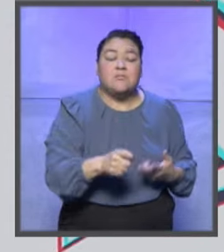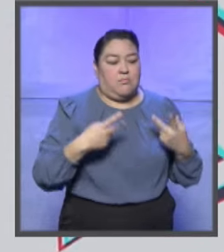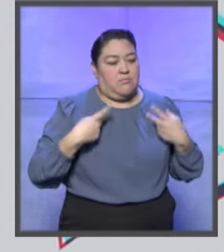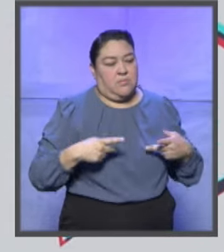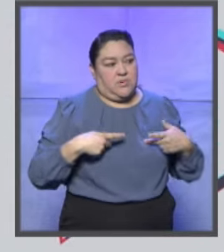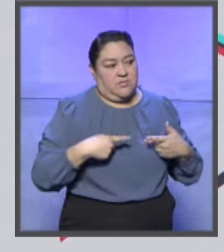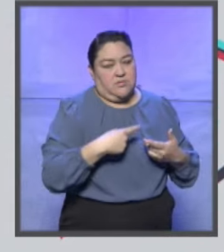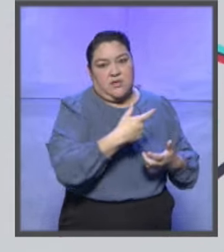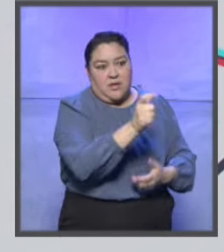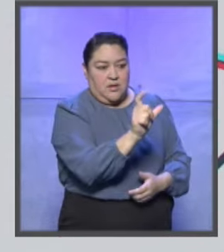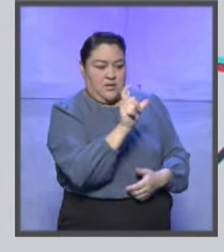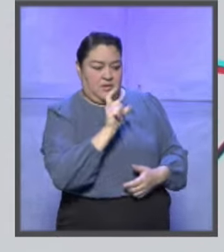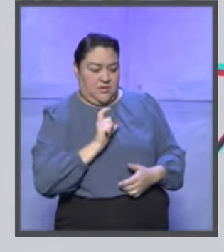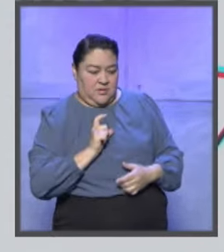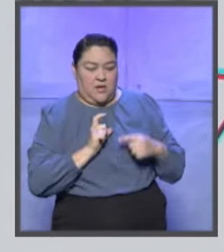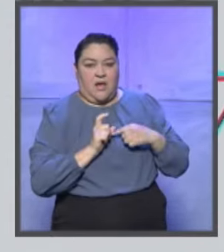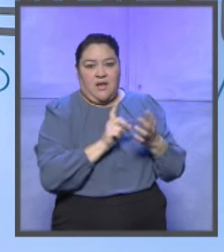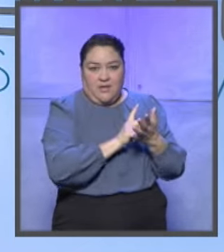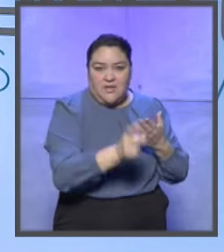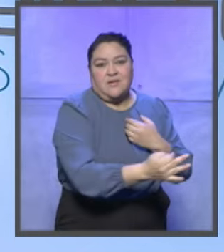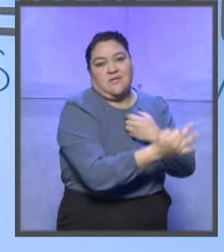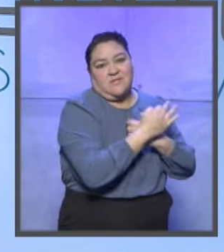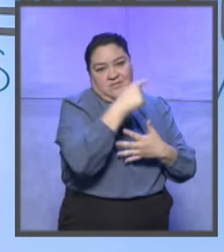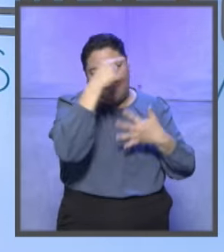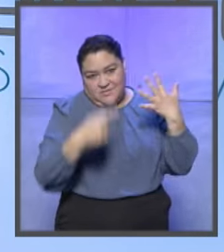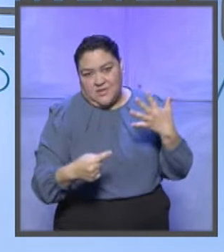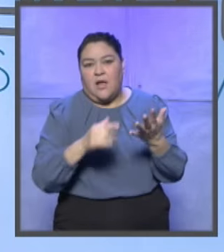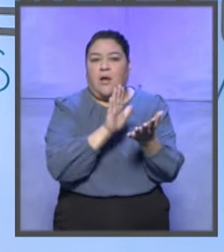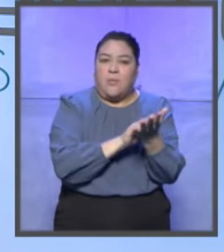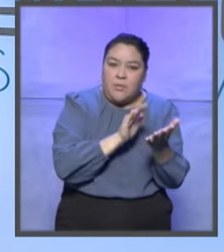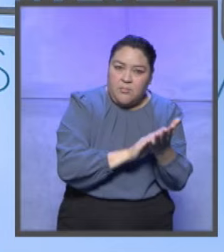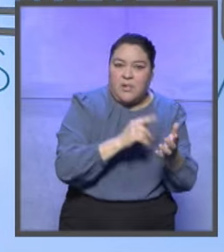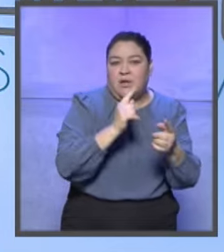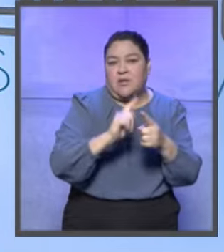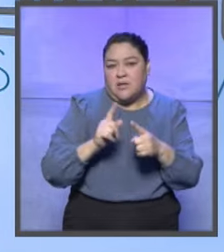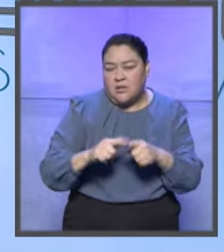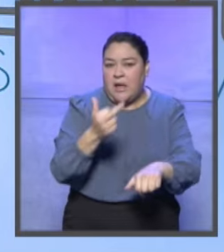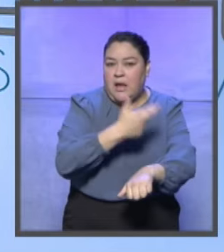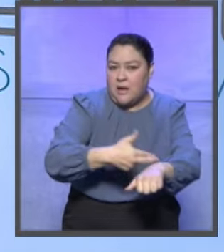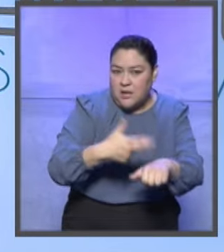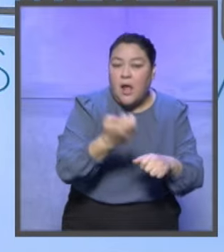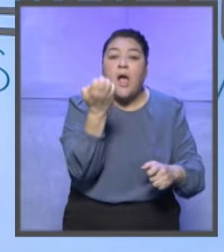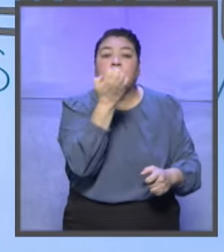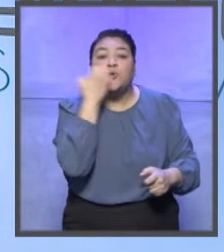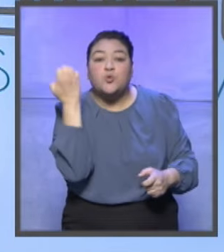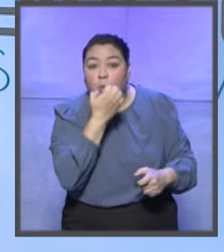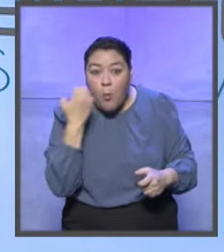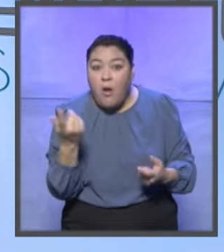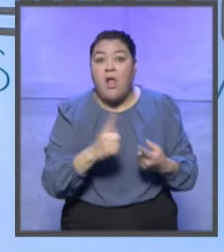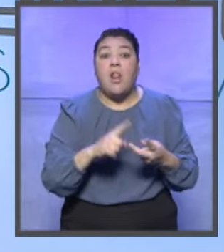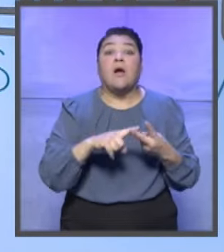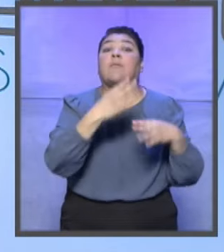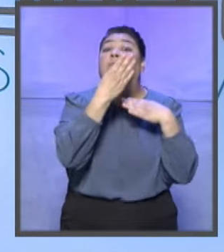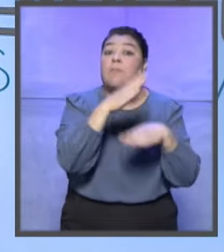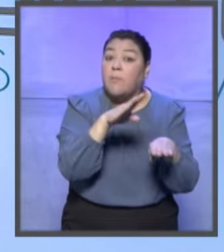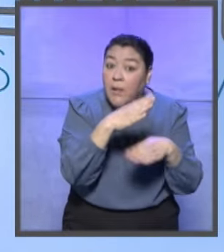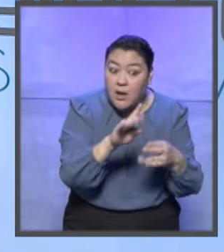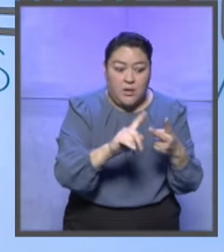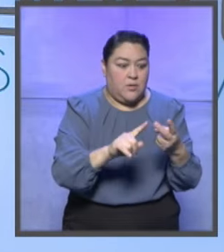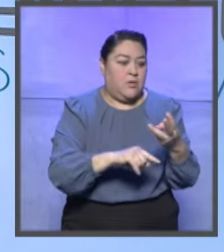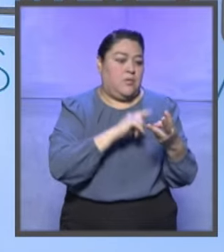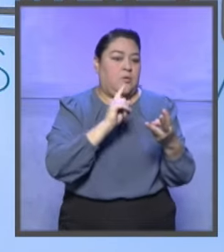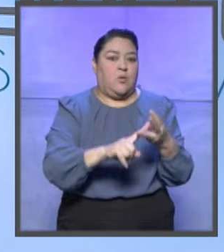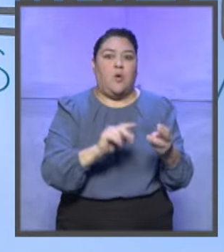puertas para otros derechos, ¿no? Para obtener documentos, para ejercer derechos en escuelas, en bancos,